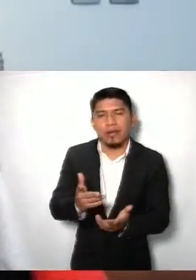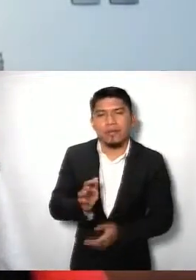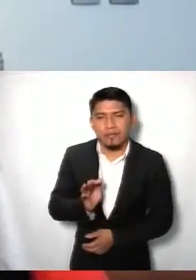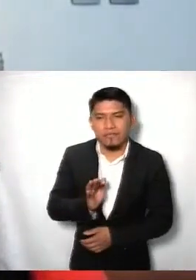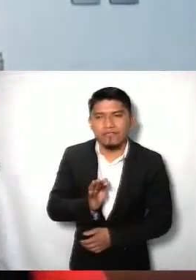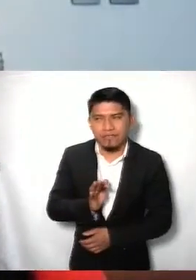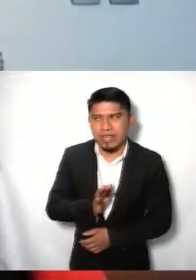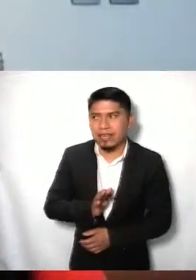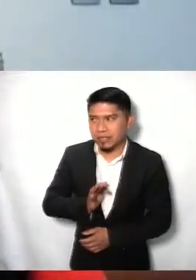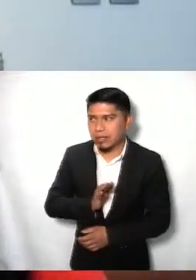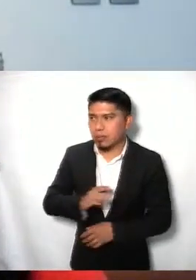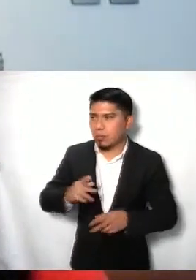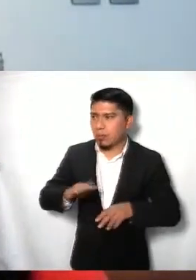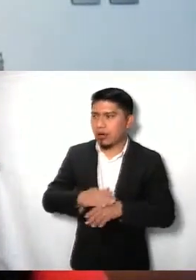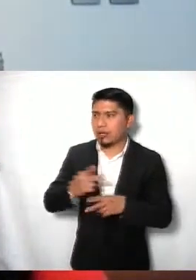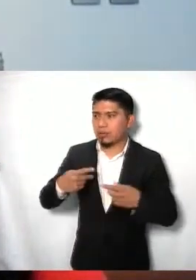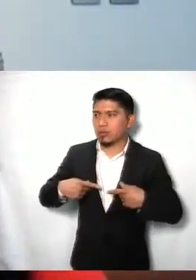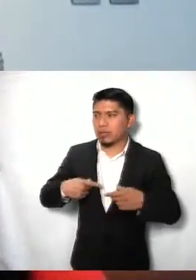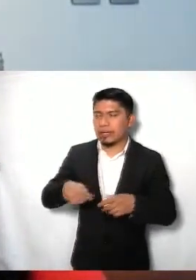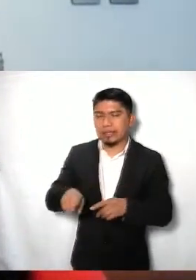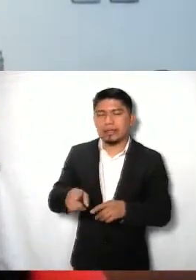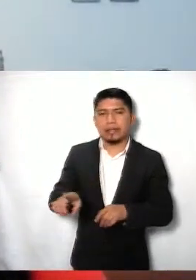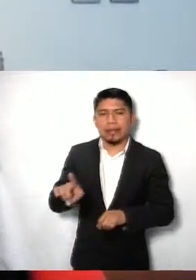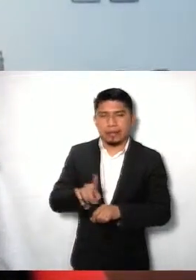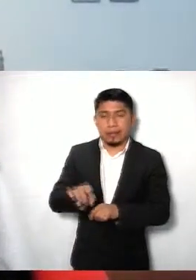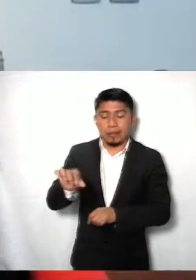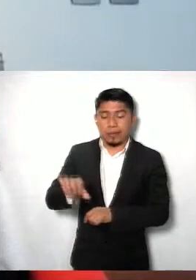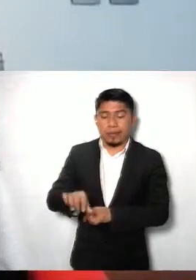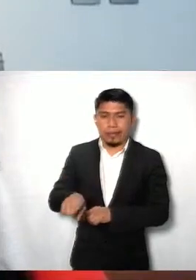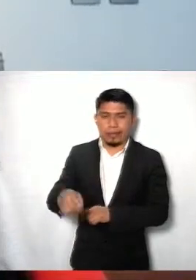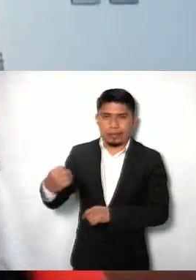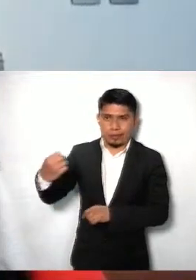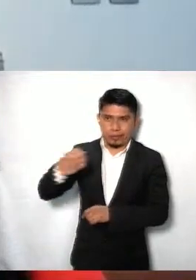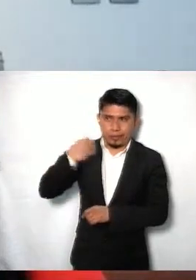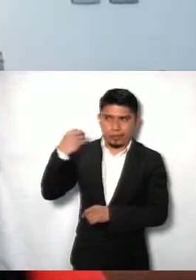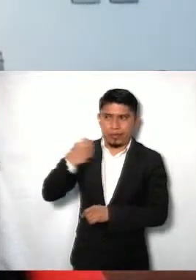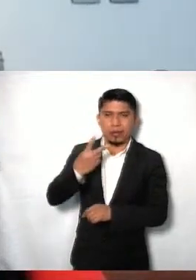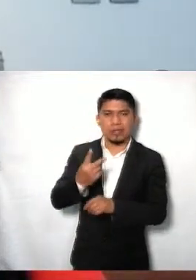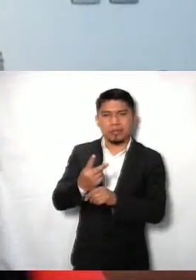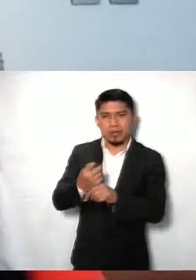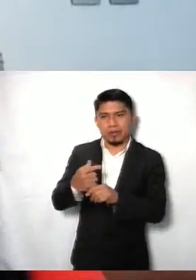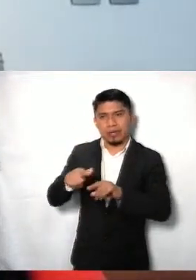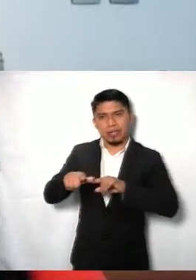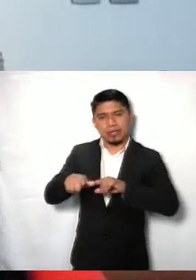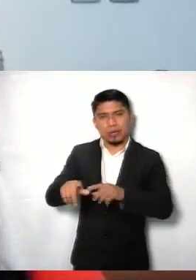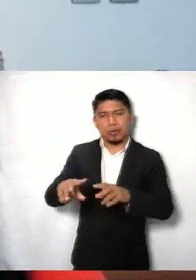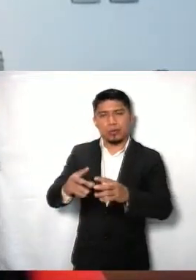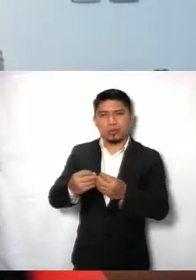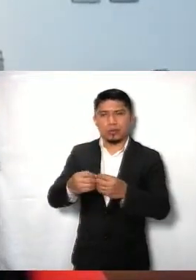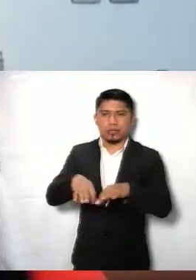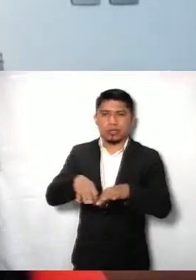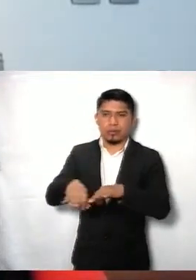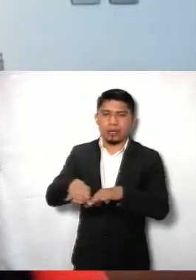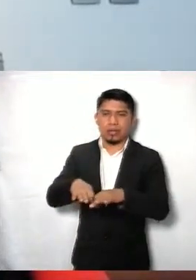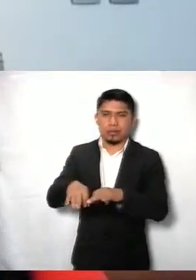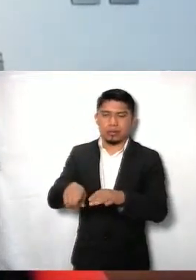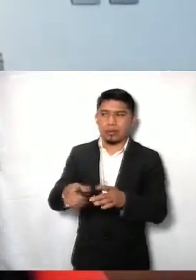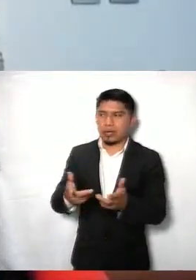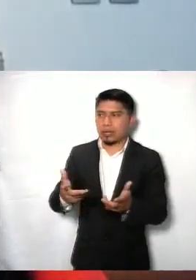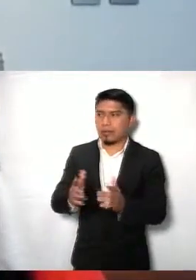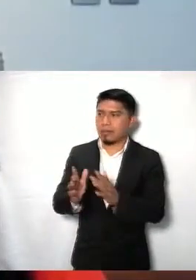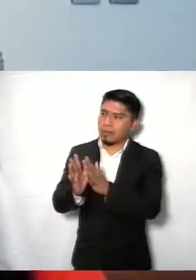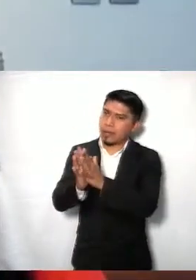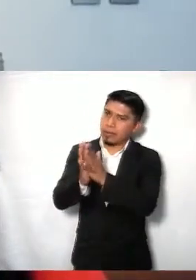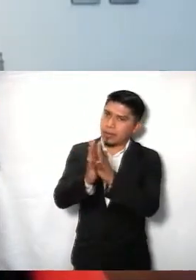las personas jóvenes y las solidaridades en este evento. Los invito a que sigamos colaborando de manera cercana, a que